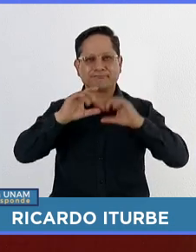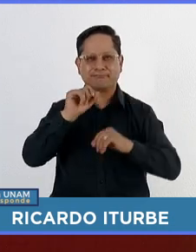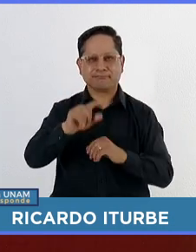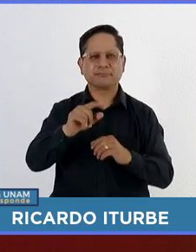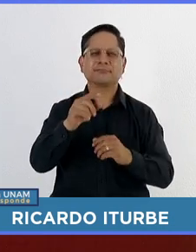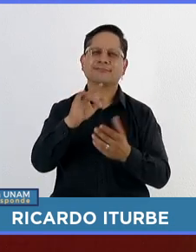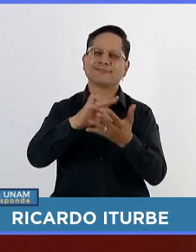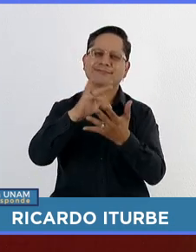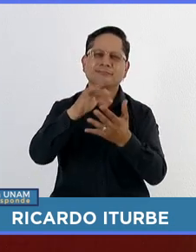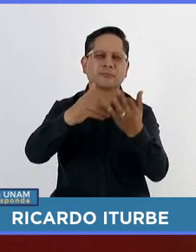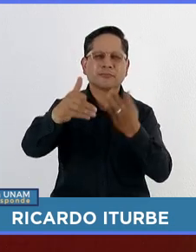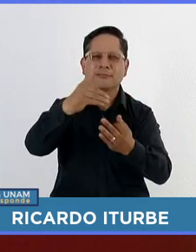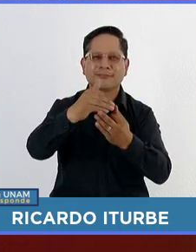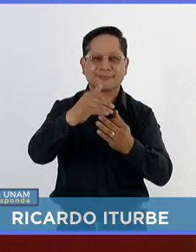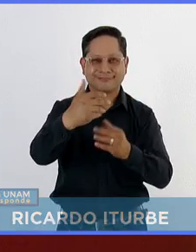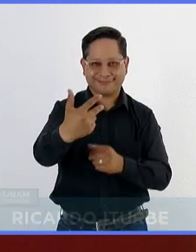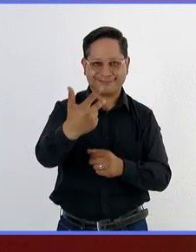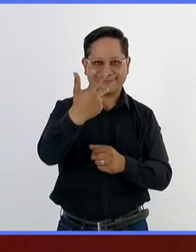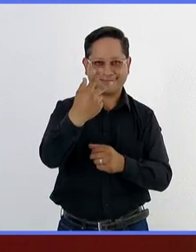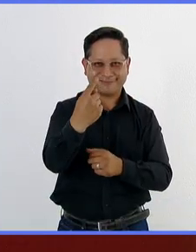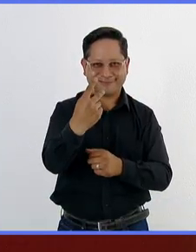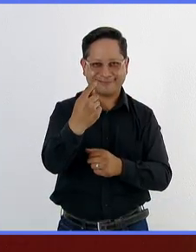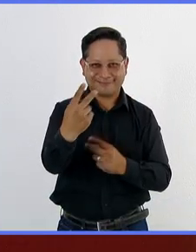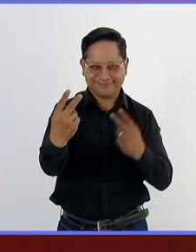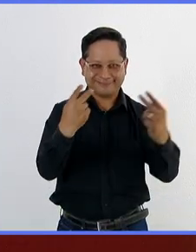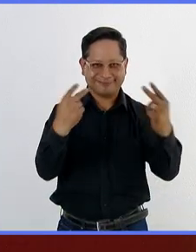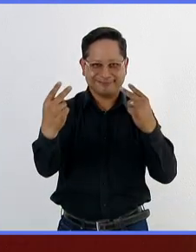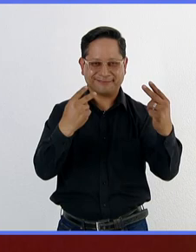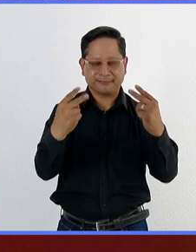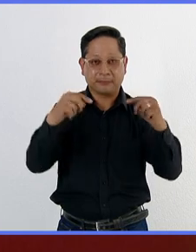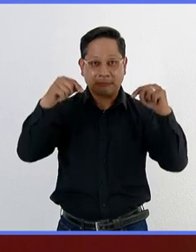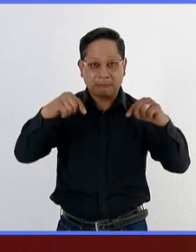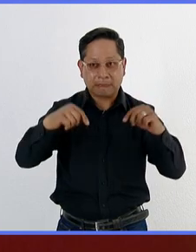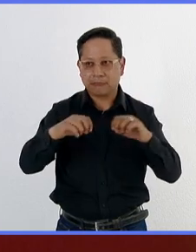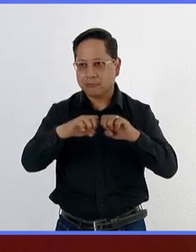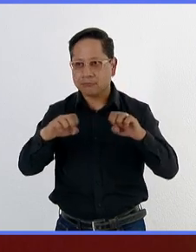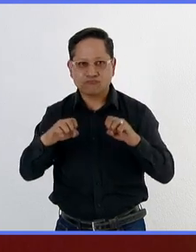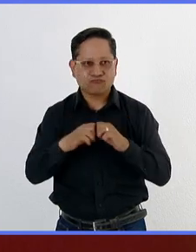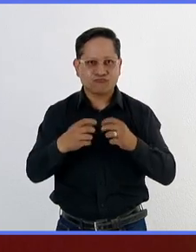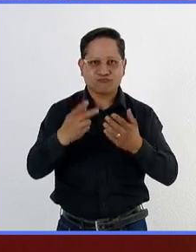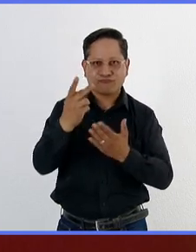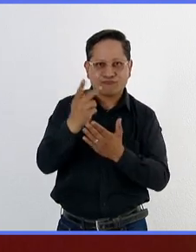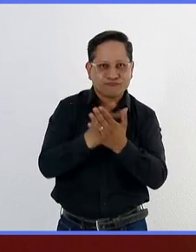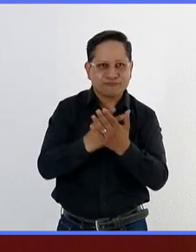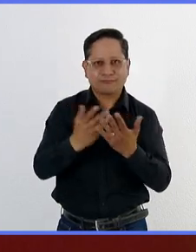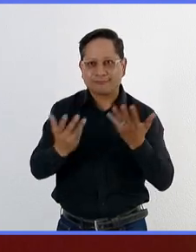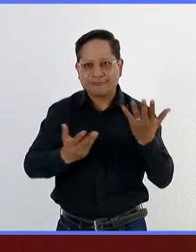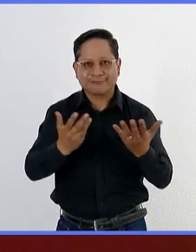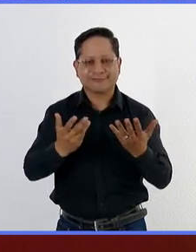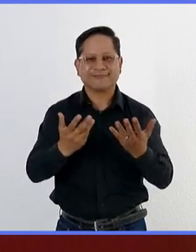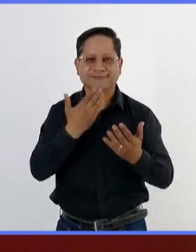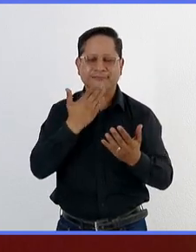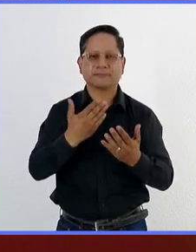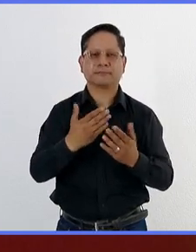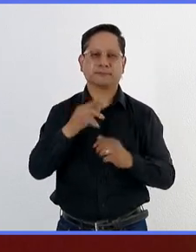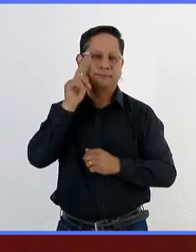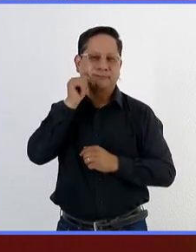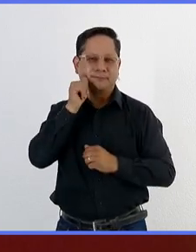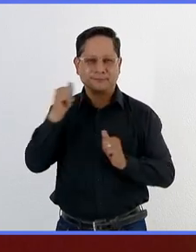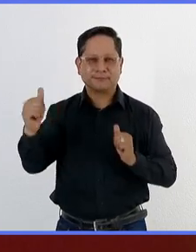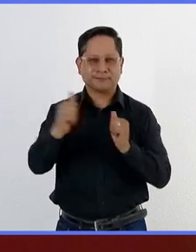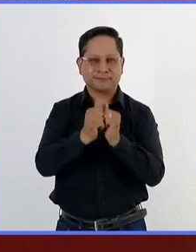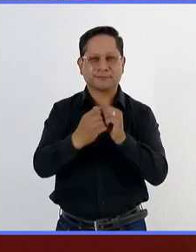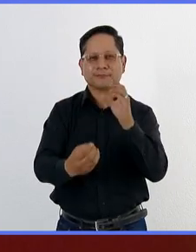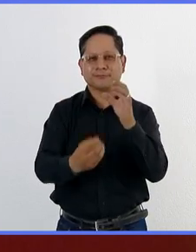a todos ustedes que nos ven del otro lado de la pantalla y a quienes hacen posible esta transmisión día con día. Los invitamos a que nos acompañen mañana